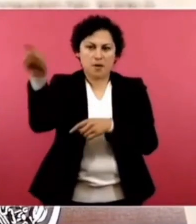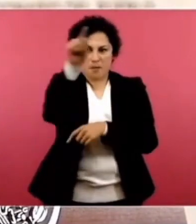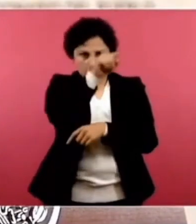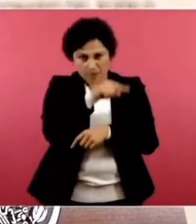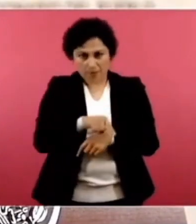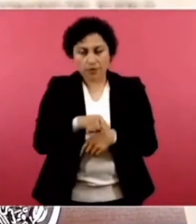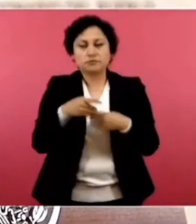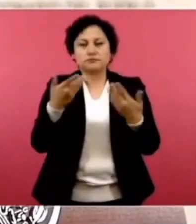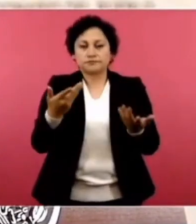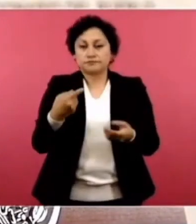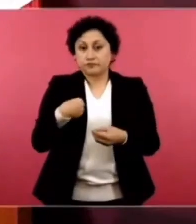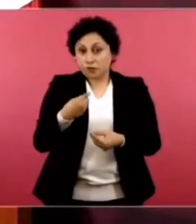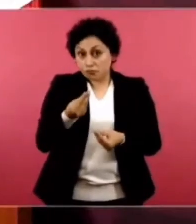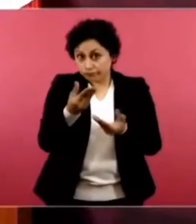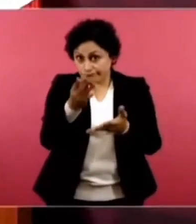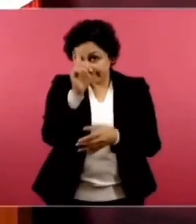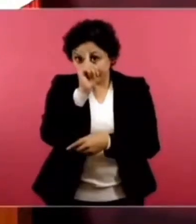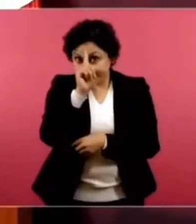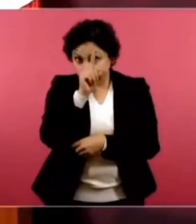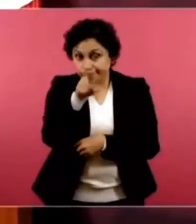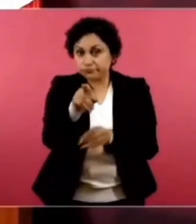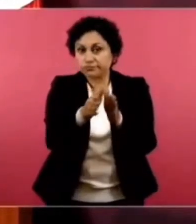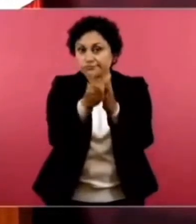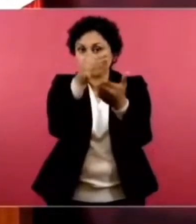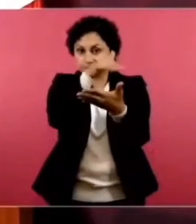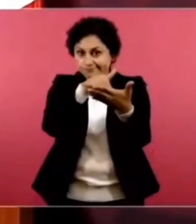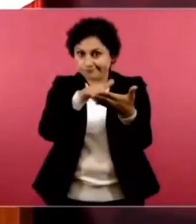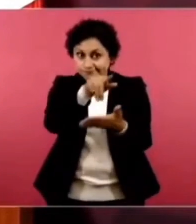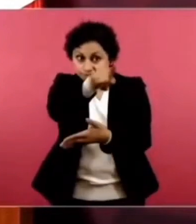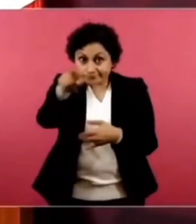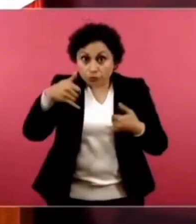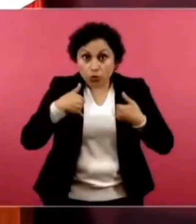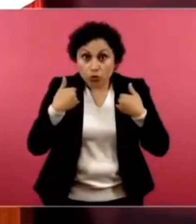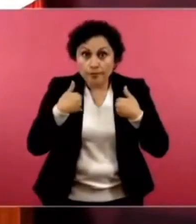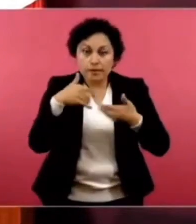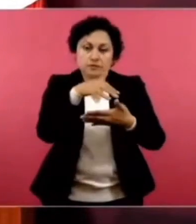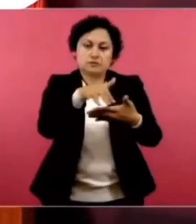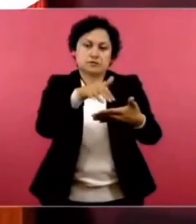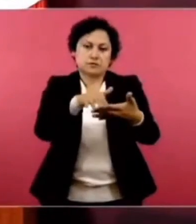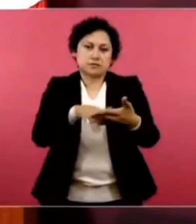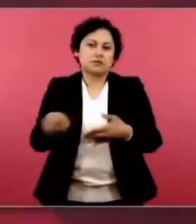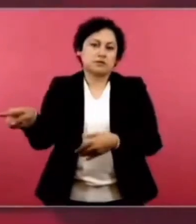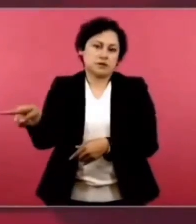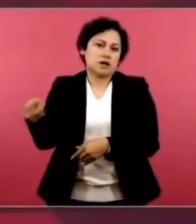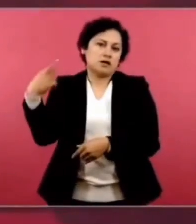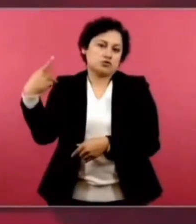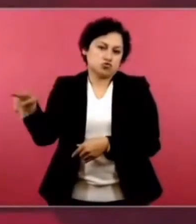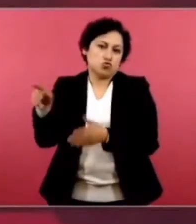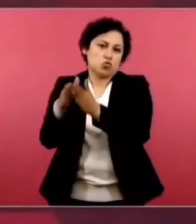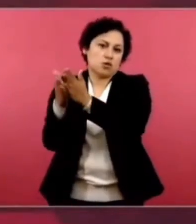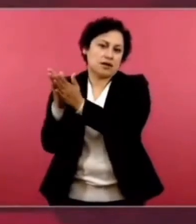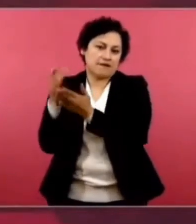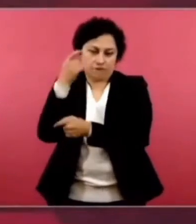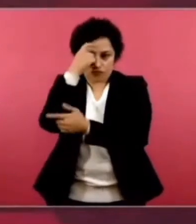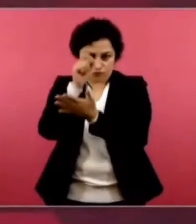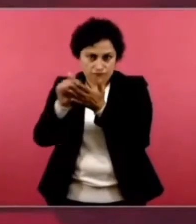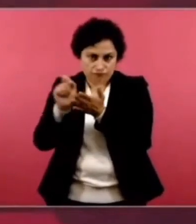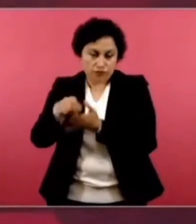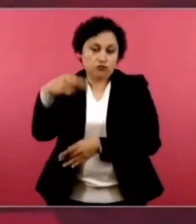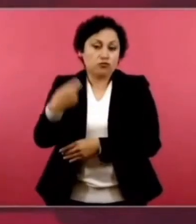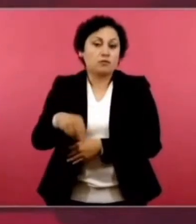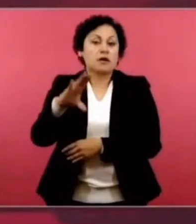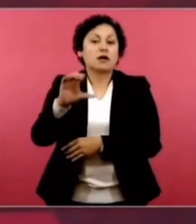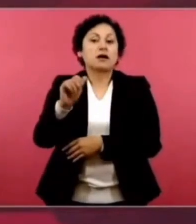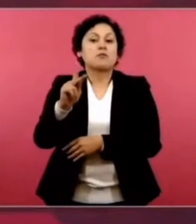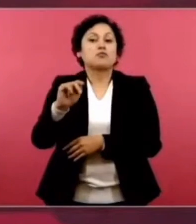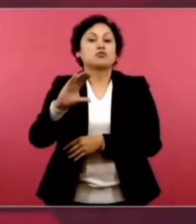Se los recomiendo mucho a los jóvenes. A Kapuscinski. Gran, gran